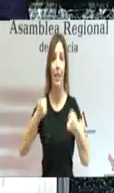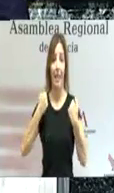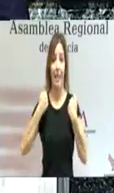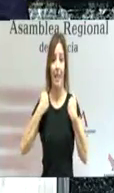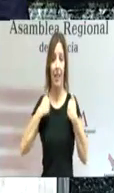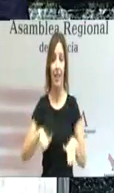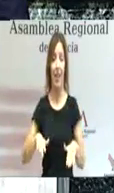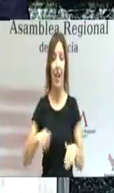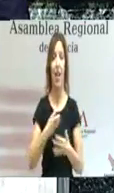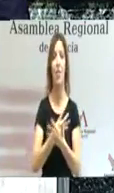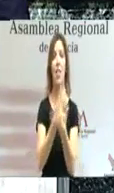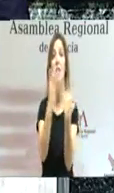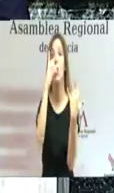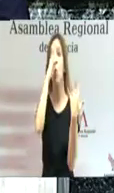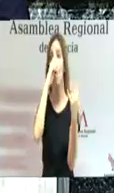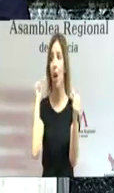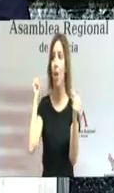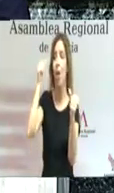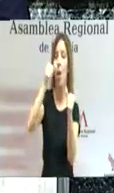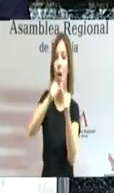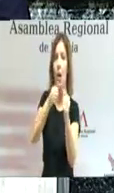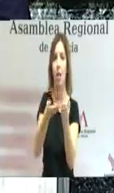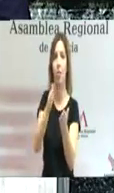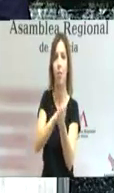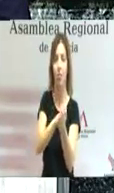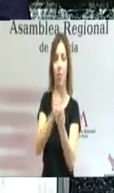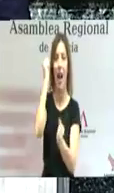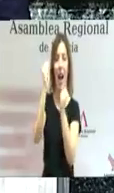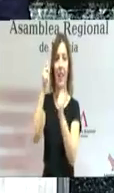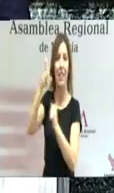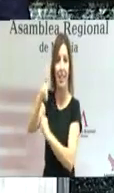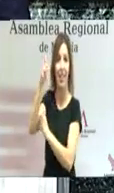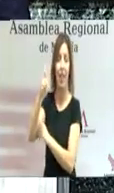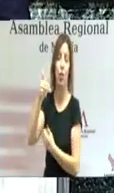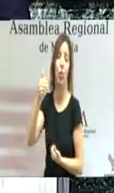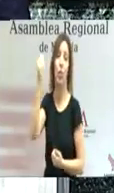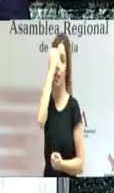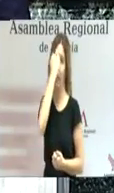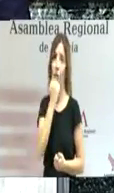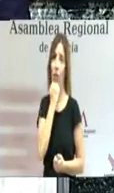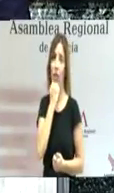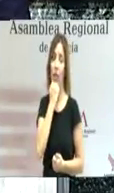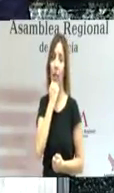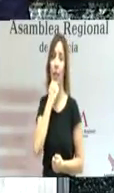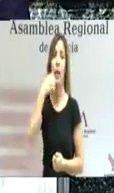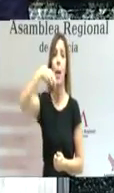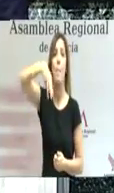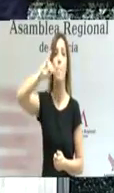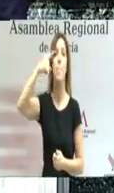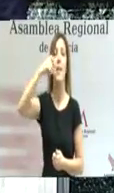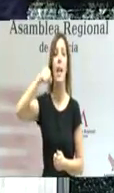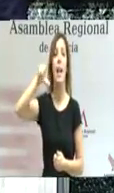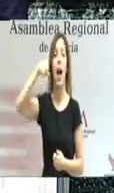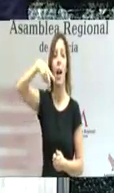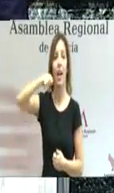19 años del asesinato por los terroristas de ETA del concejal de Hermoa, Miguel Ángel Blanco,